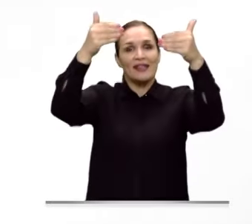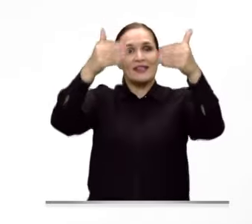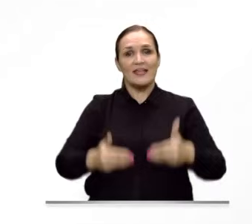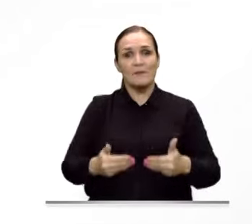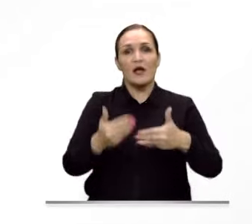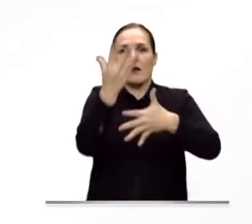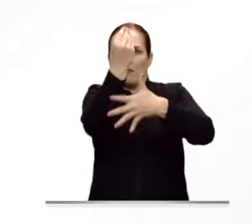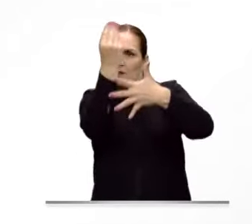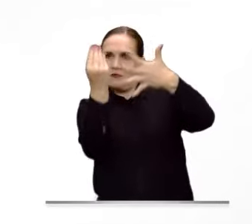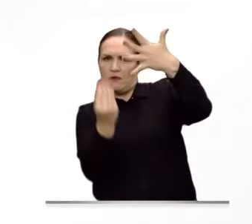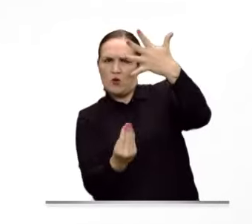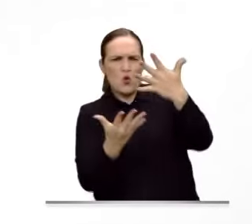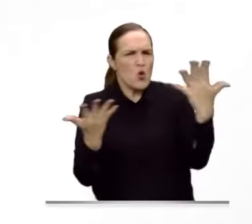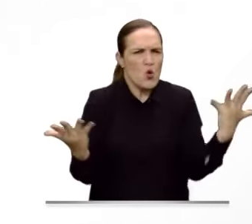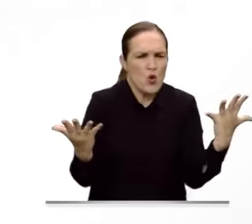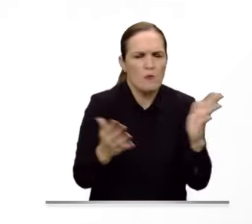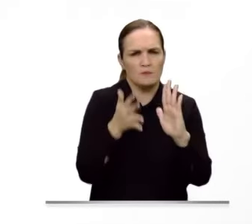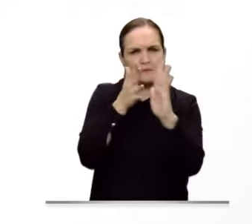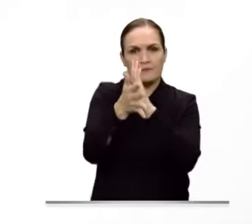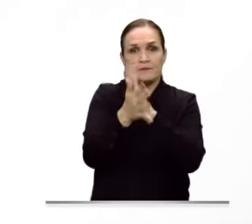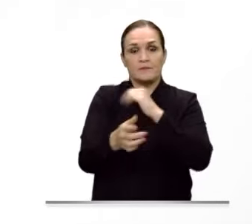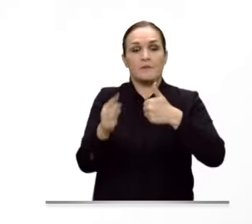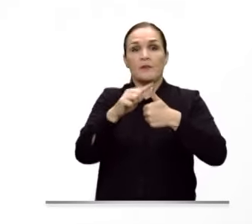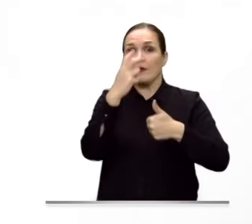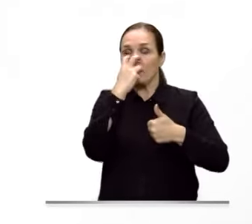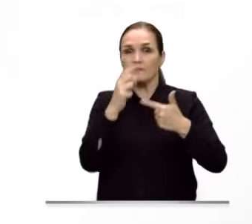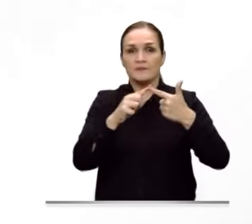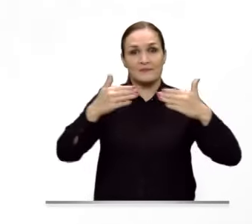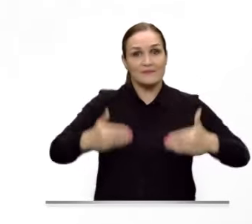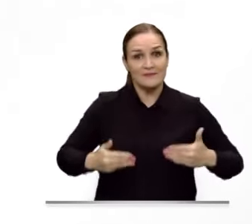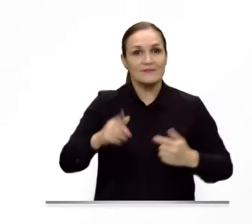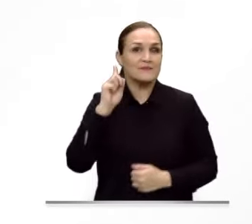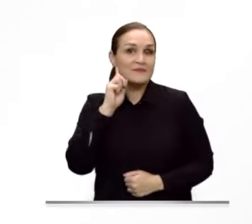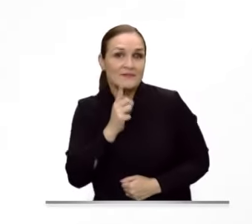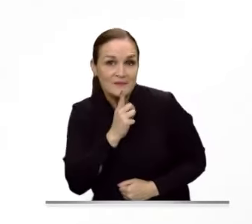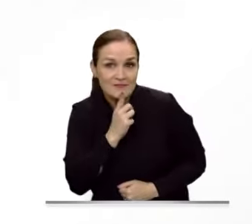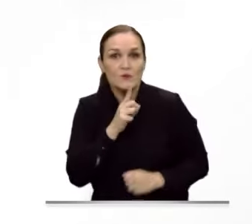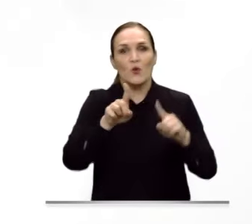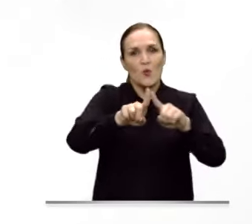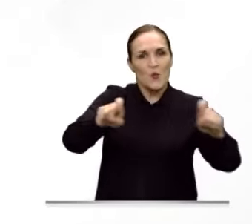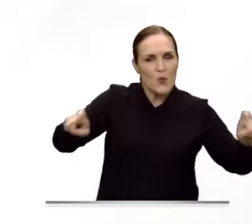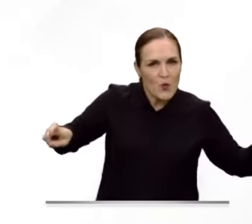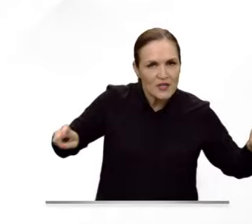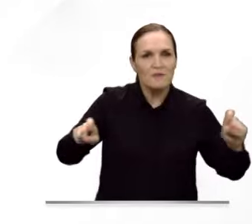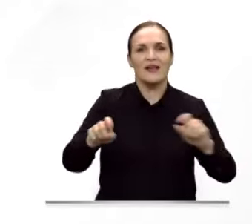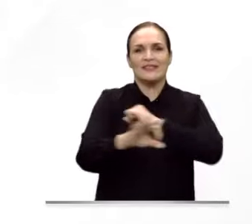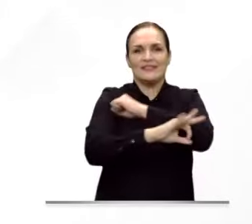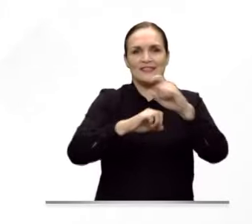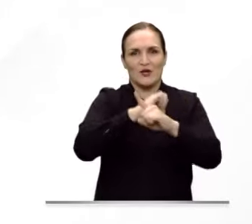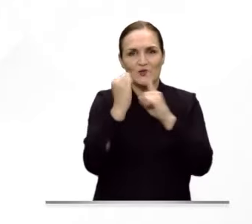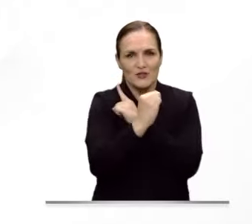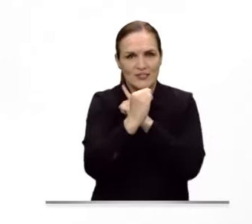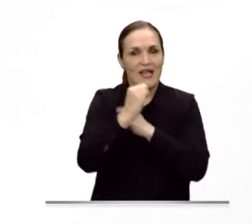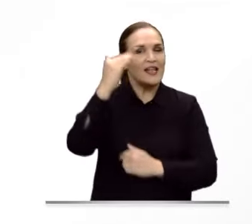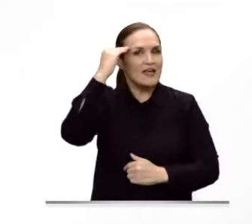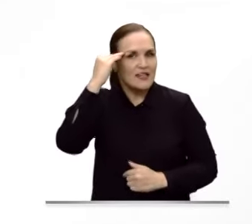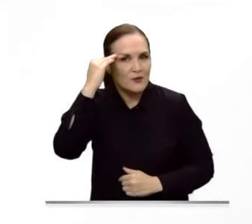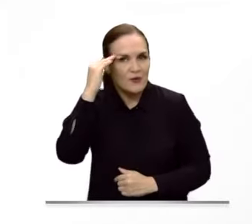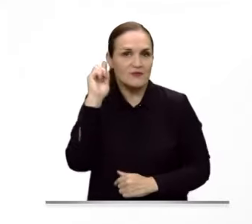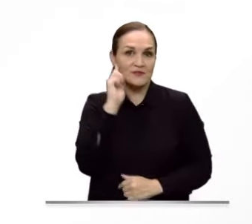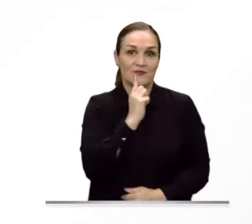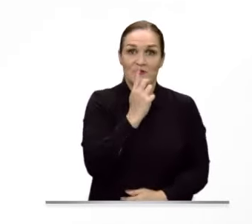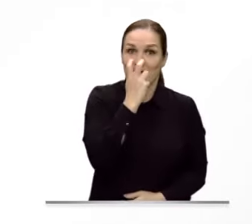reconocerlas? Recordemos que en Colombia las discapacidades están categorizadas de la siguiente manera. Visual, física, auditiva,